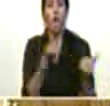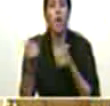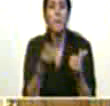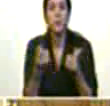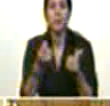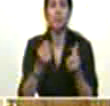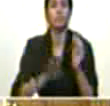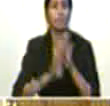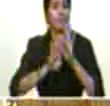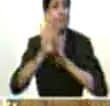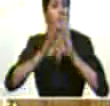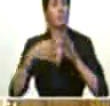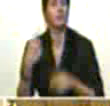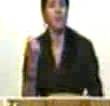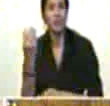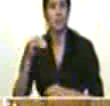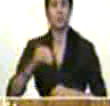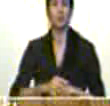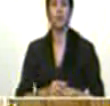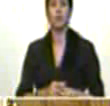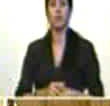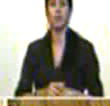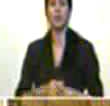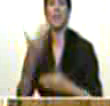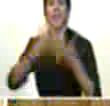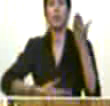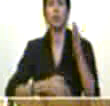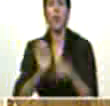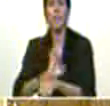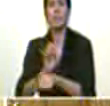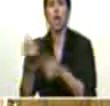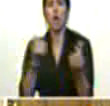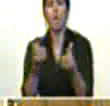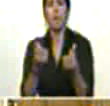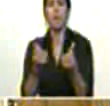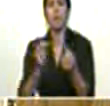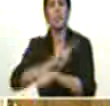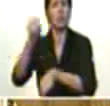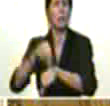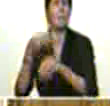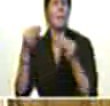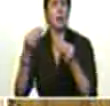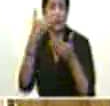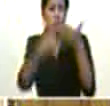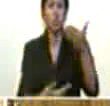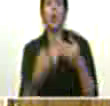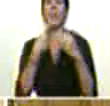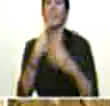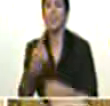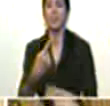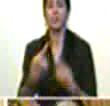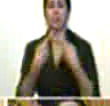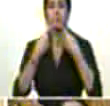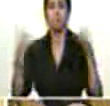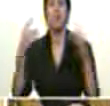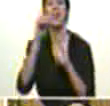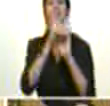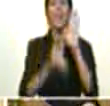propuesta de emergencia económica nacional cuál es el espíritu de haber decretado el día de hoy